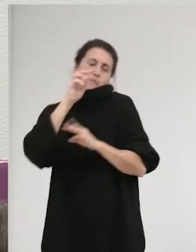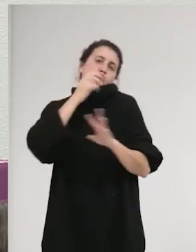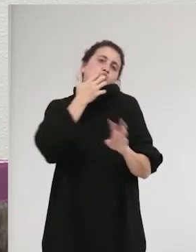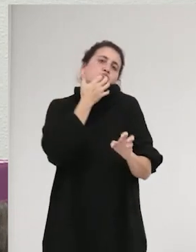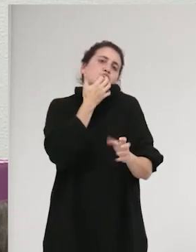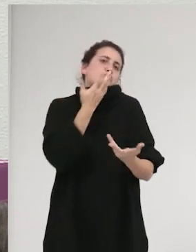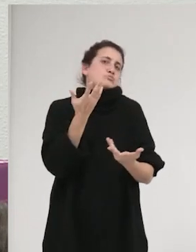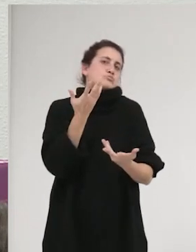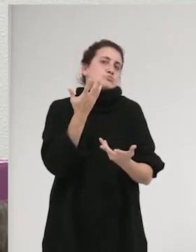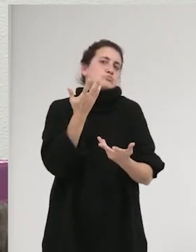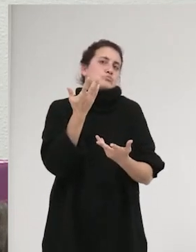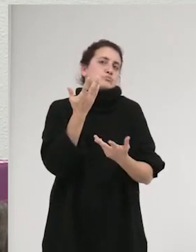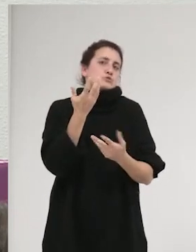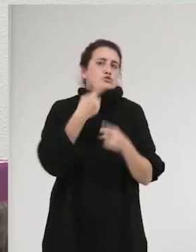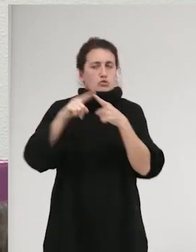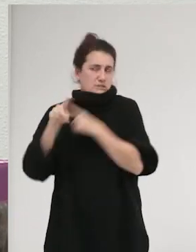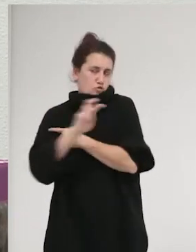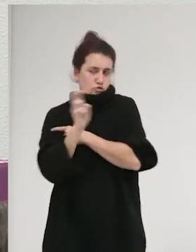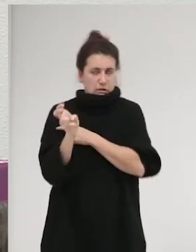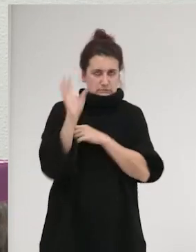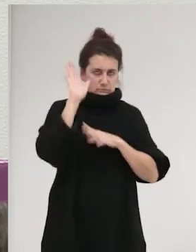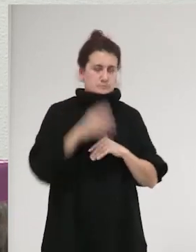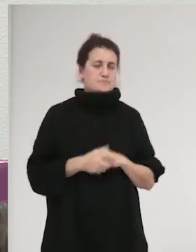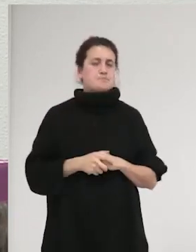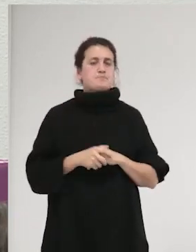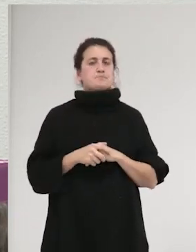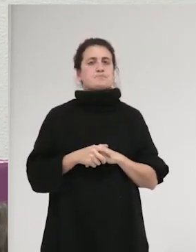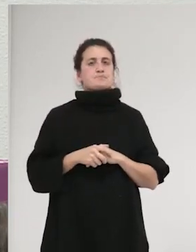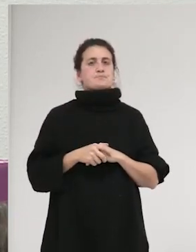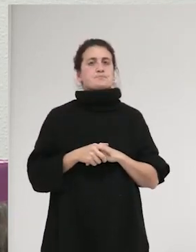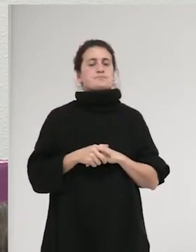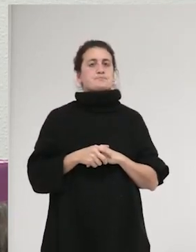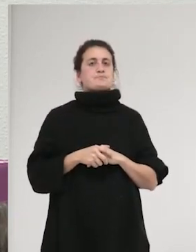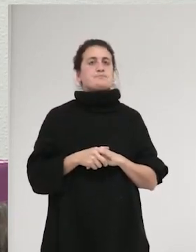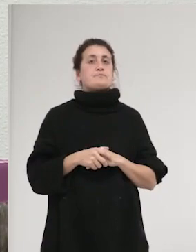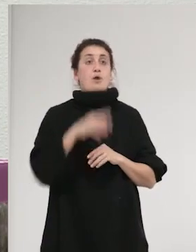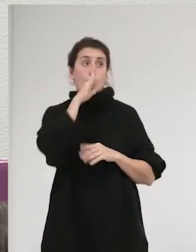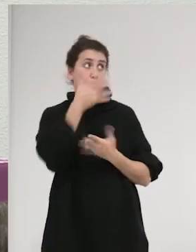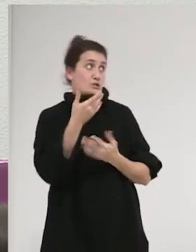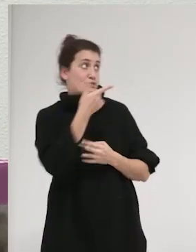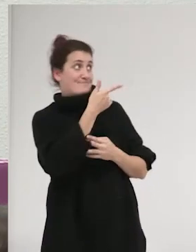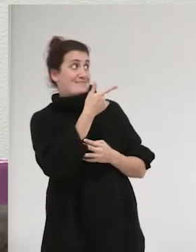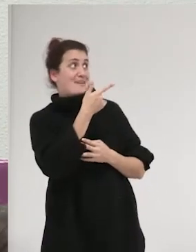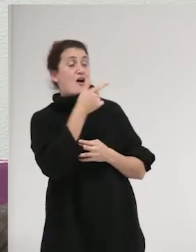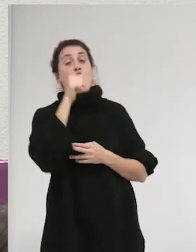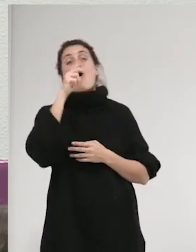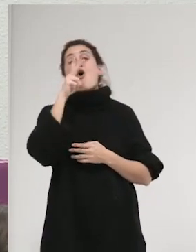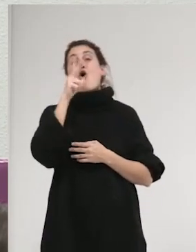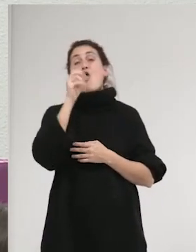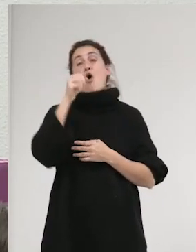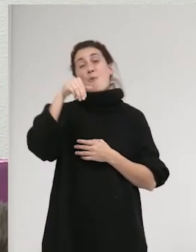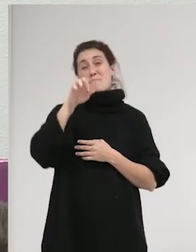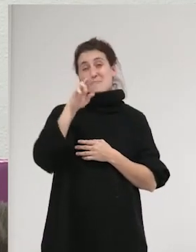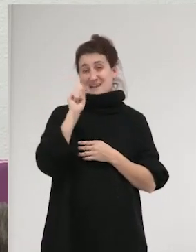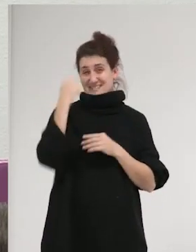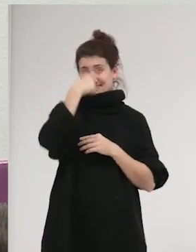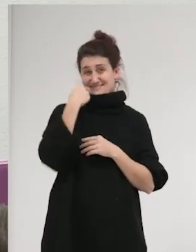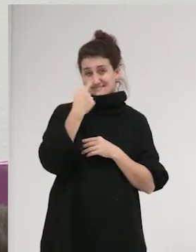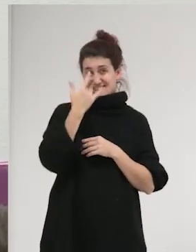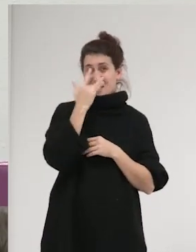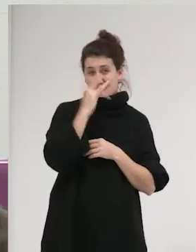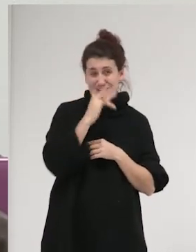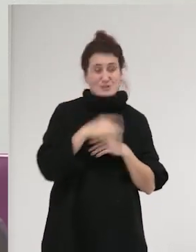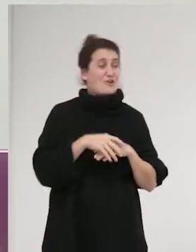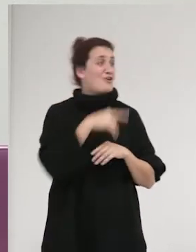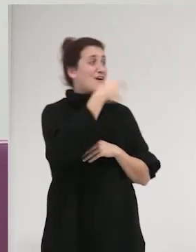también otras cosas, ¿eh? Por eso, bueno, quería poner este Homer, que a mí me, que si os imagináis la foto del principio, de